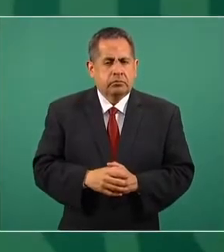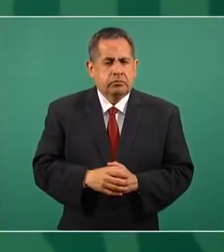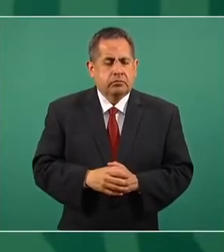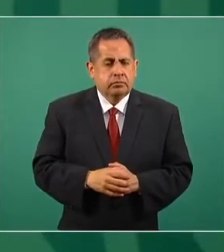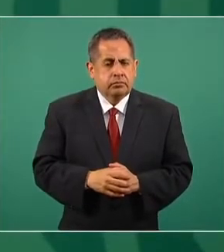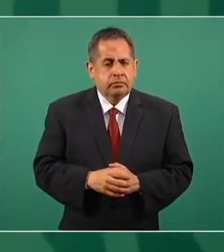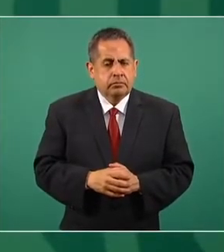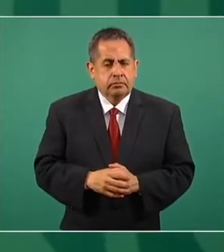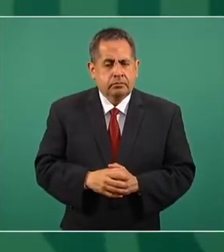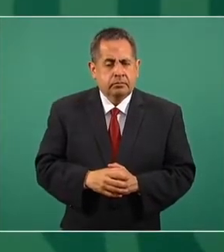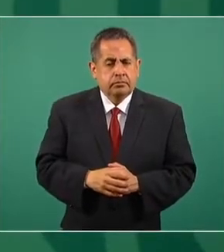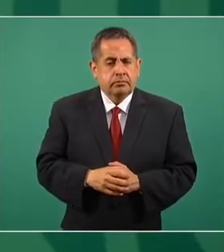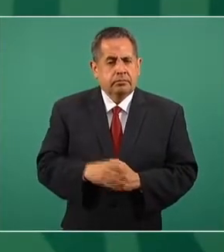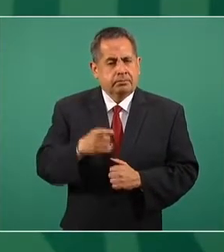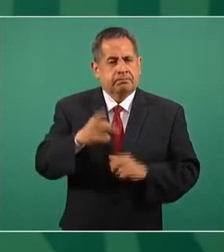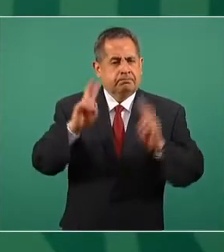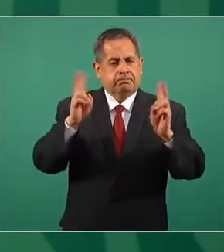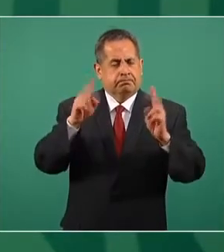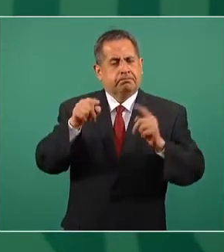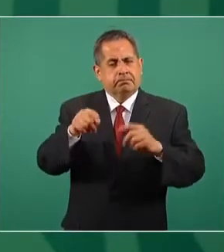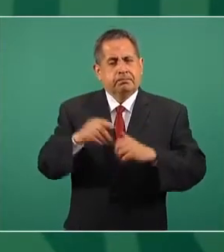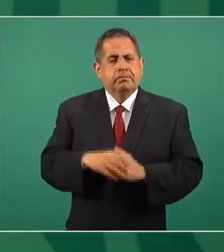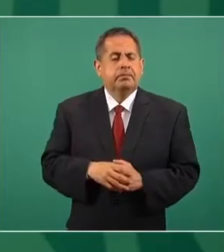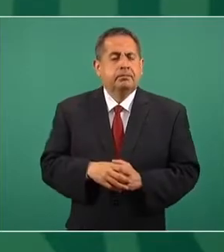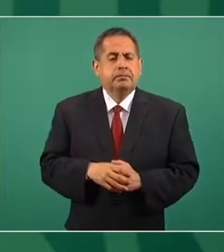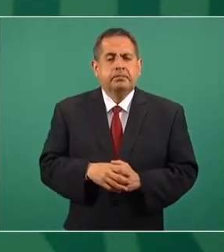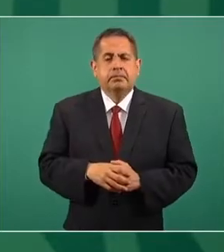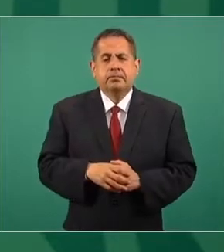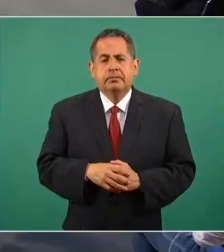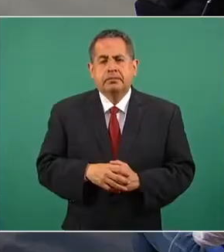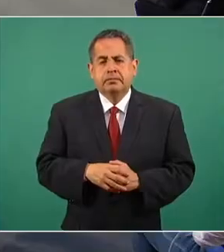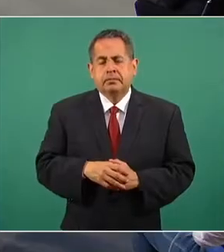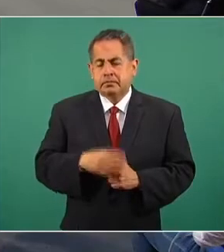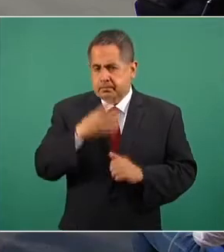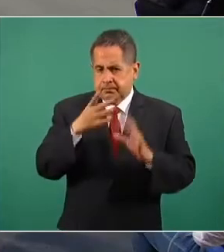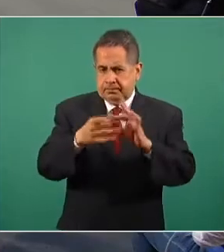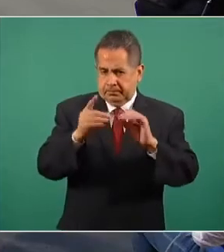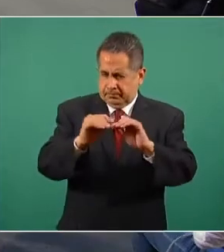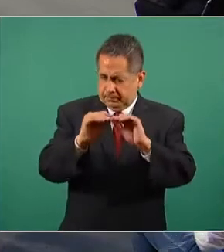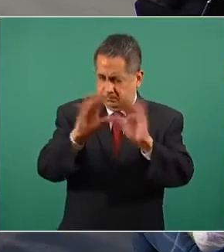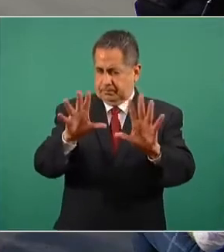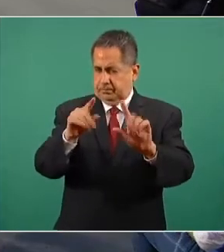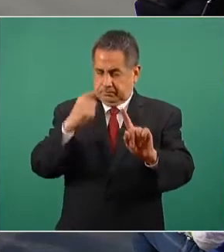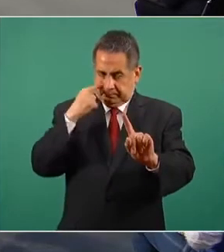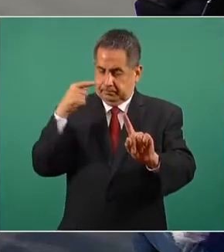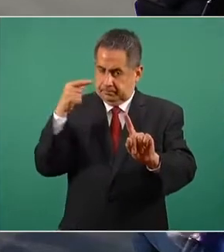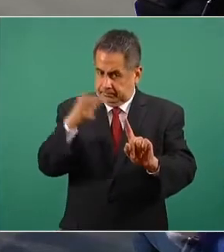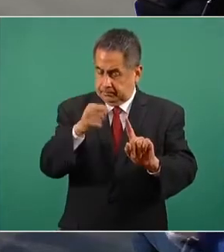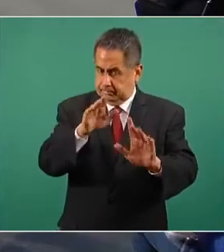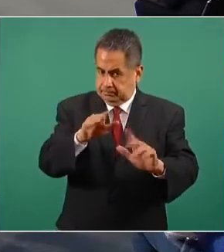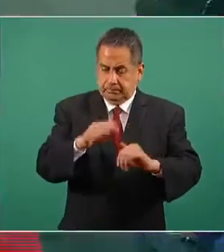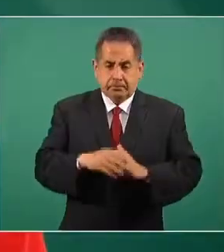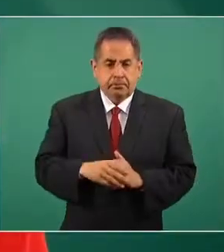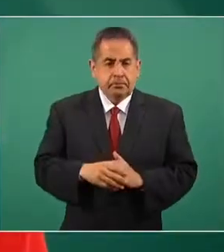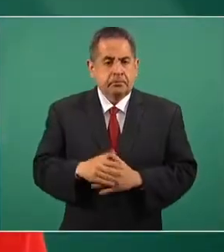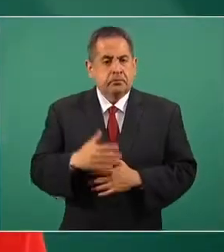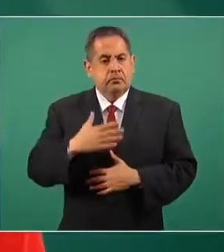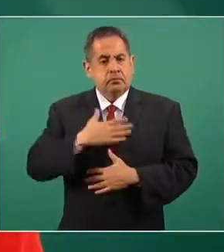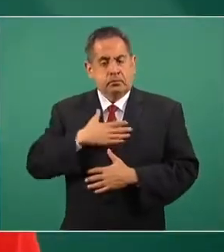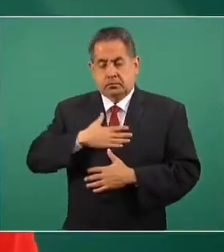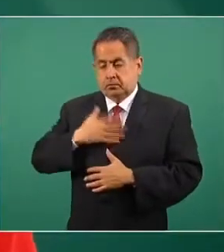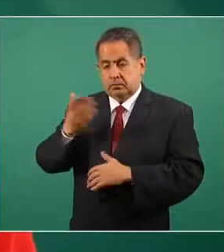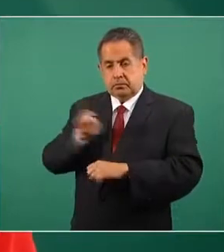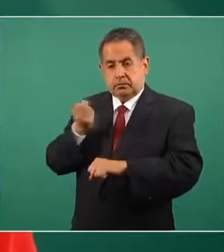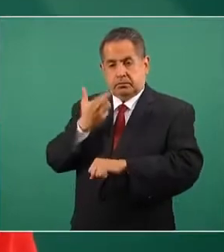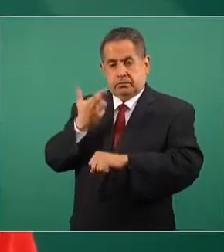tema, sí ser muy claros en lo siguiente. Desde mi posición como